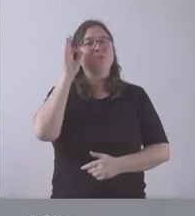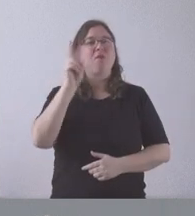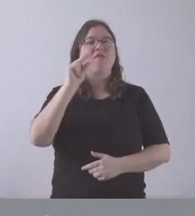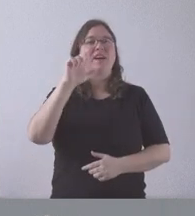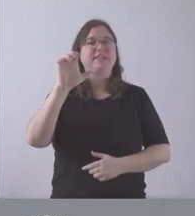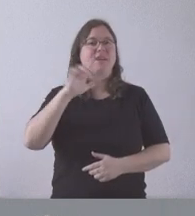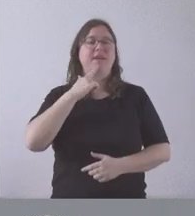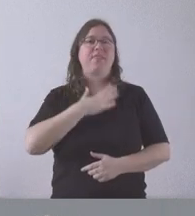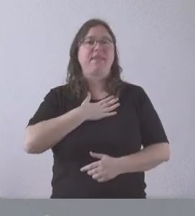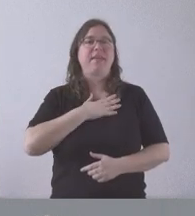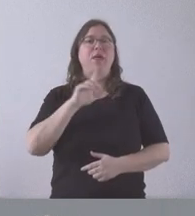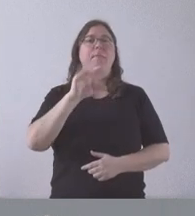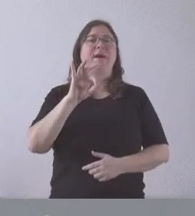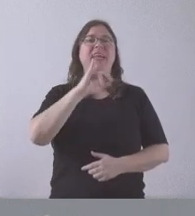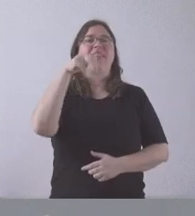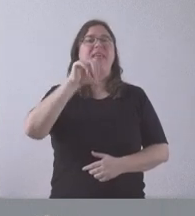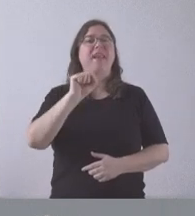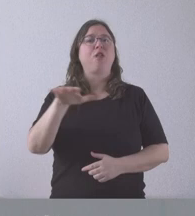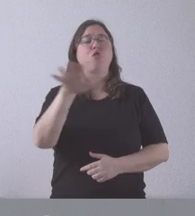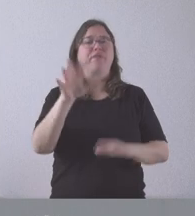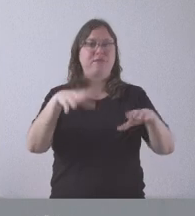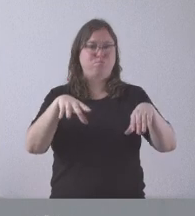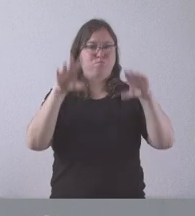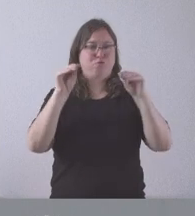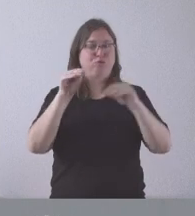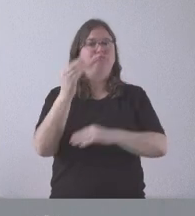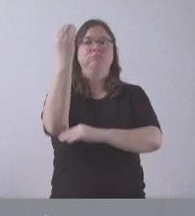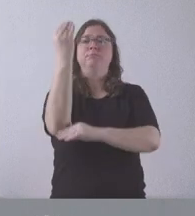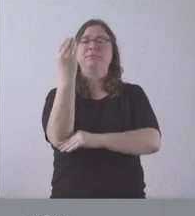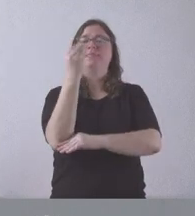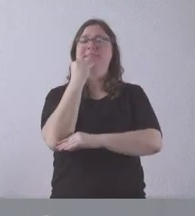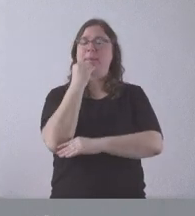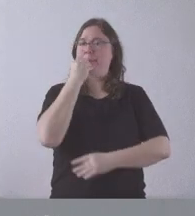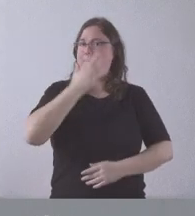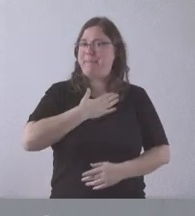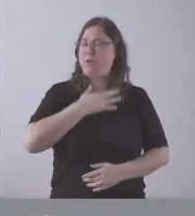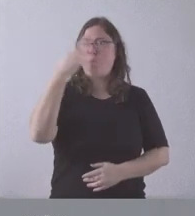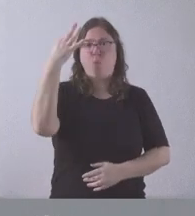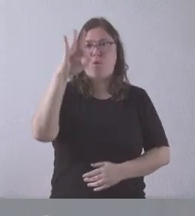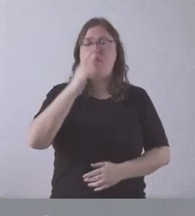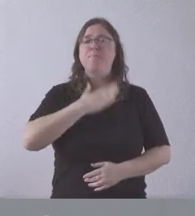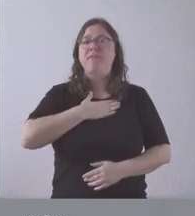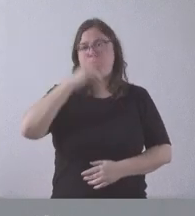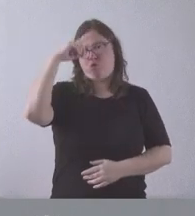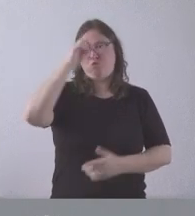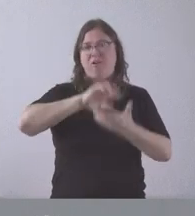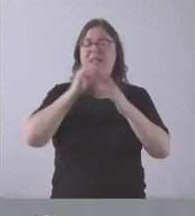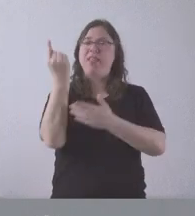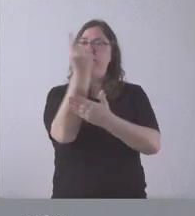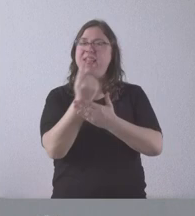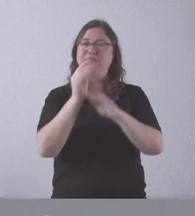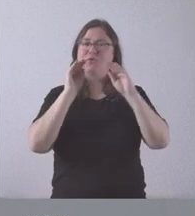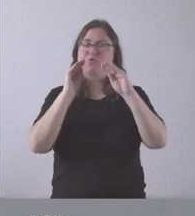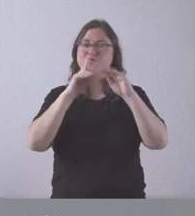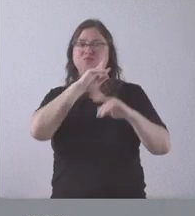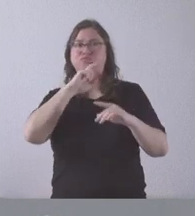Valdebezana, en Burgos. Constituye un bien único dentro del patrimonio cultural de Castilla y León por su diseño y los